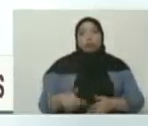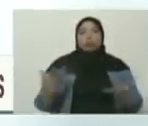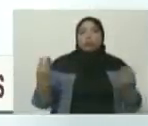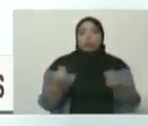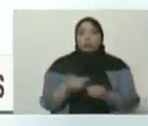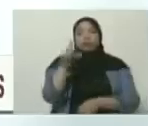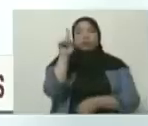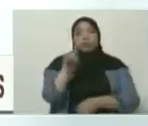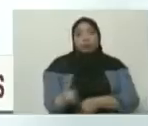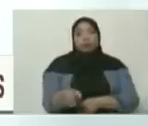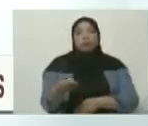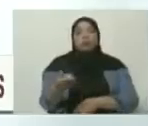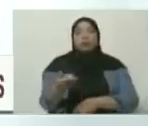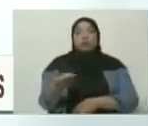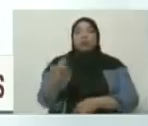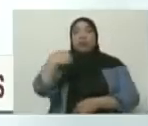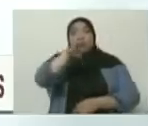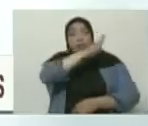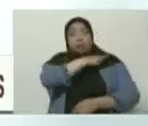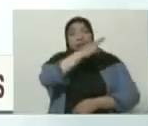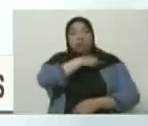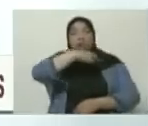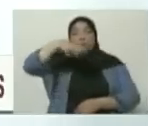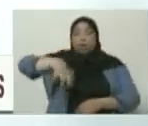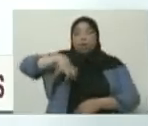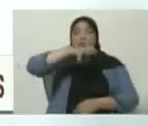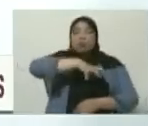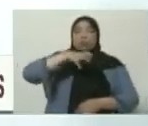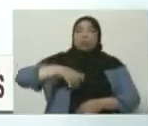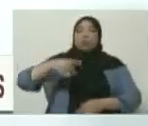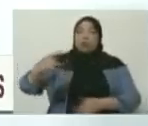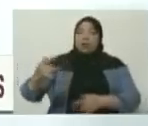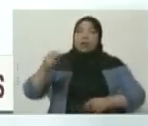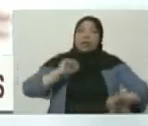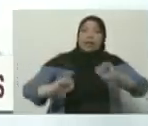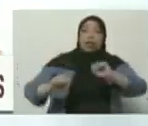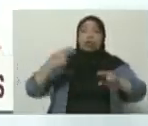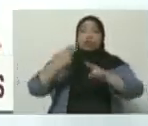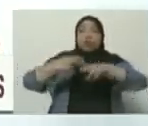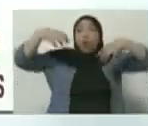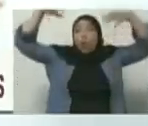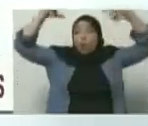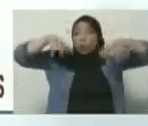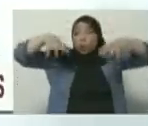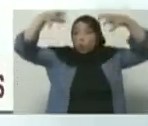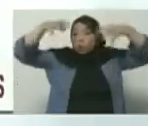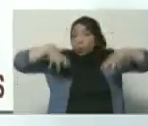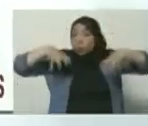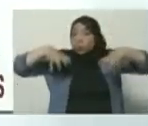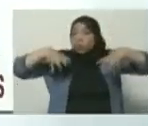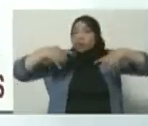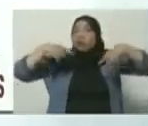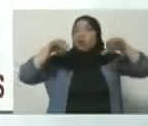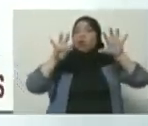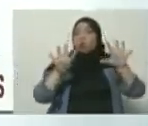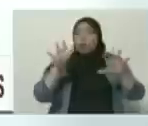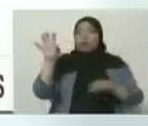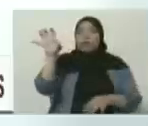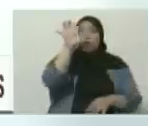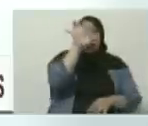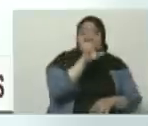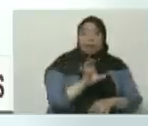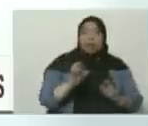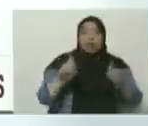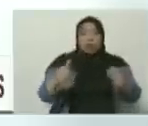referencia el almirante en jefe en los estados que tendrán impacto directo, que como dijimos al inicio, serán nueve estados de la